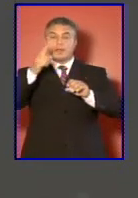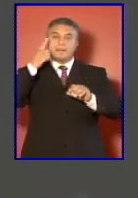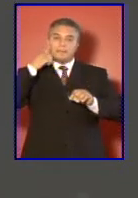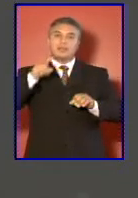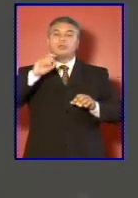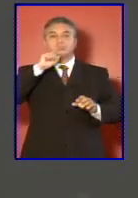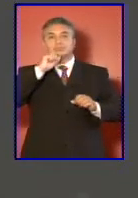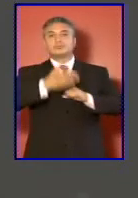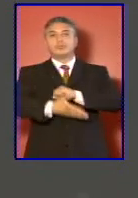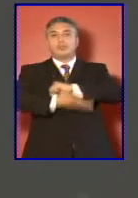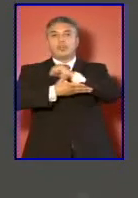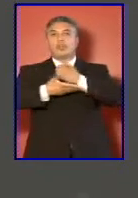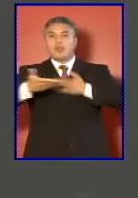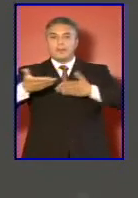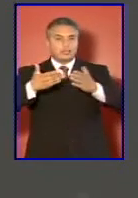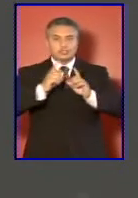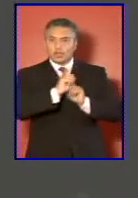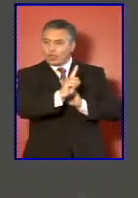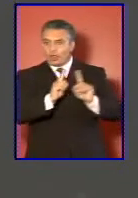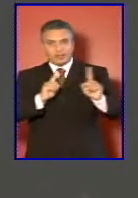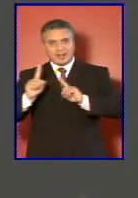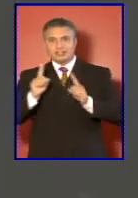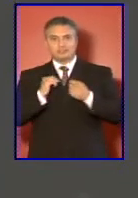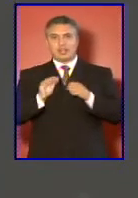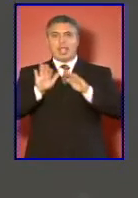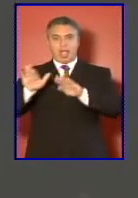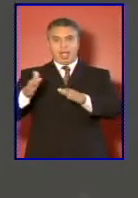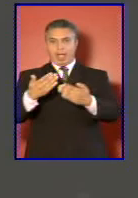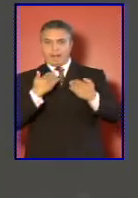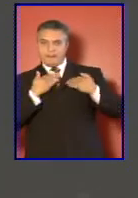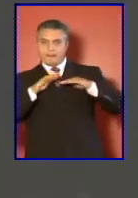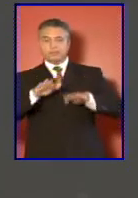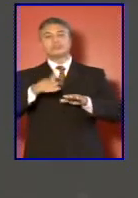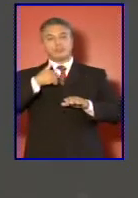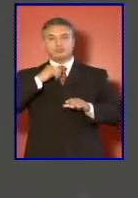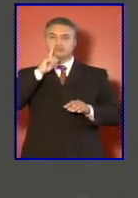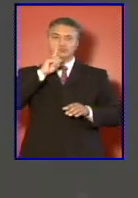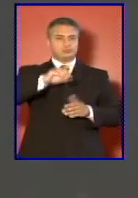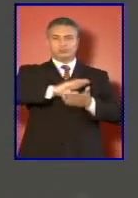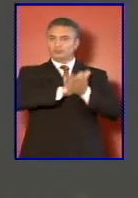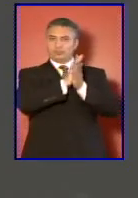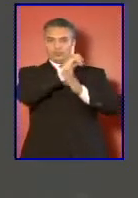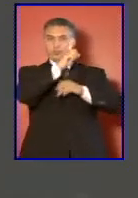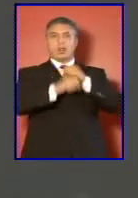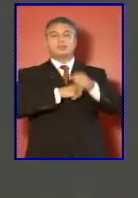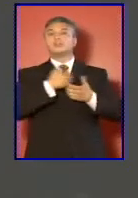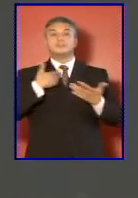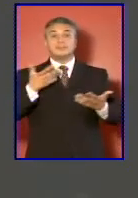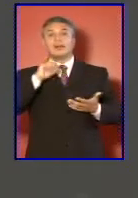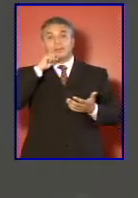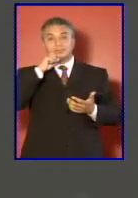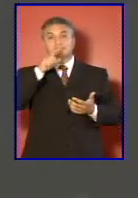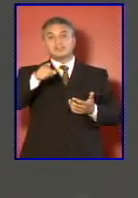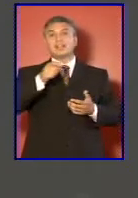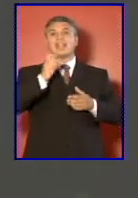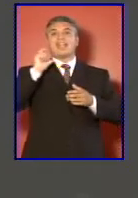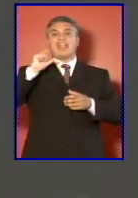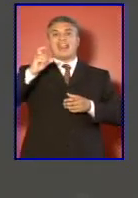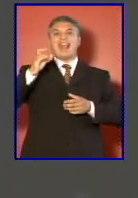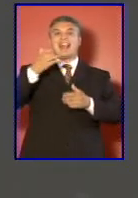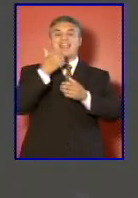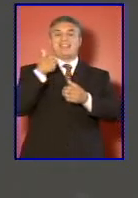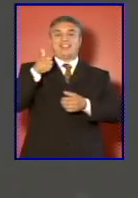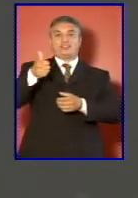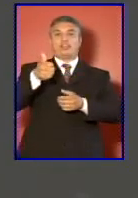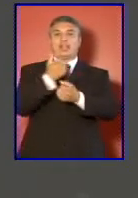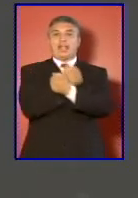cuya cooperación coordinación y apoyo hemos contado durante todo este año me refiero al general director de carabineros y